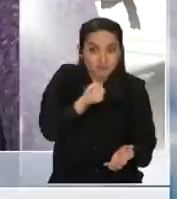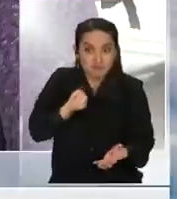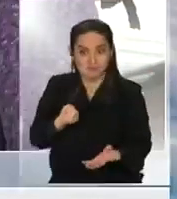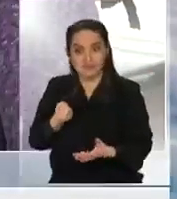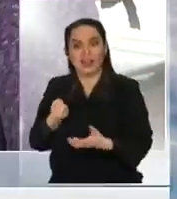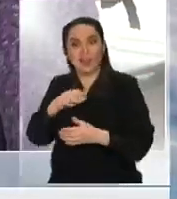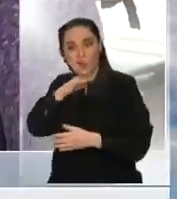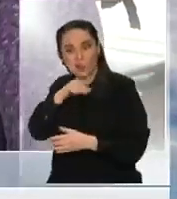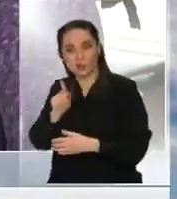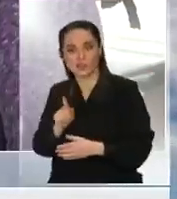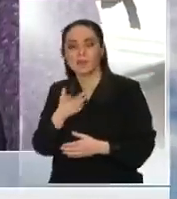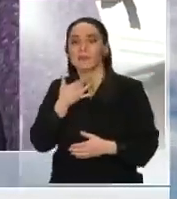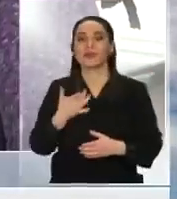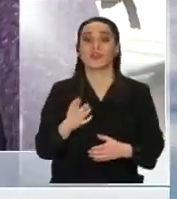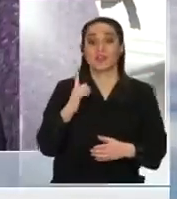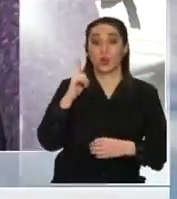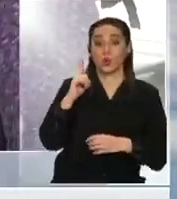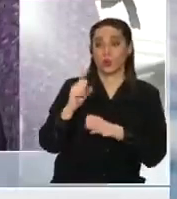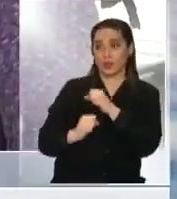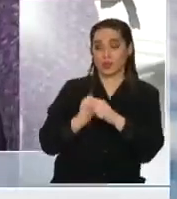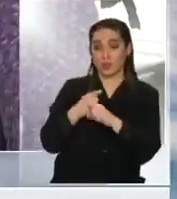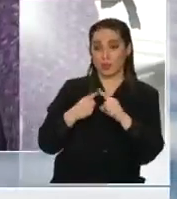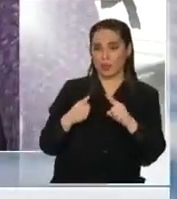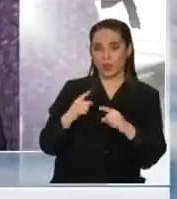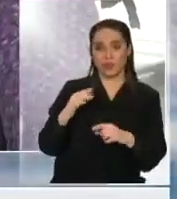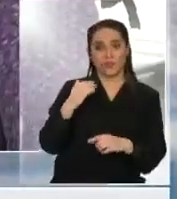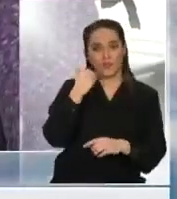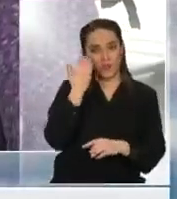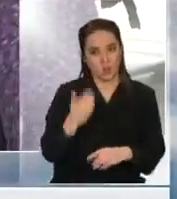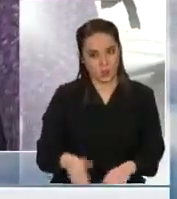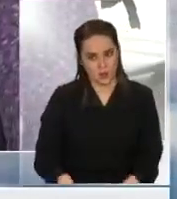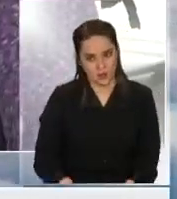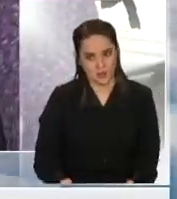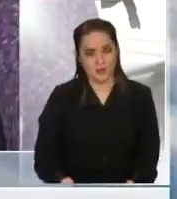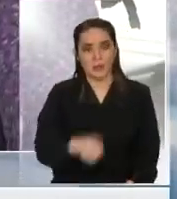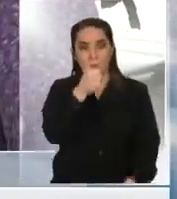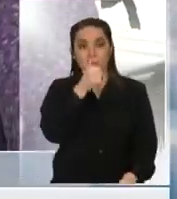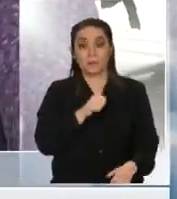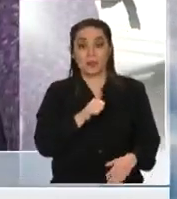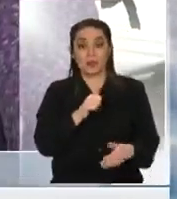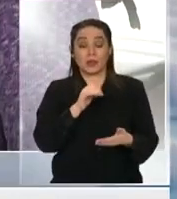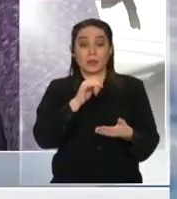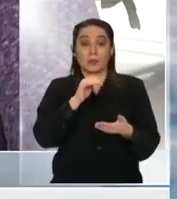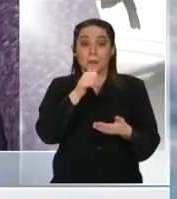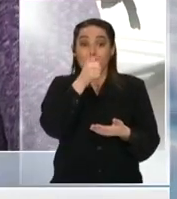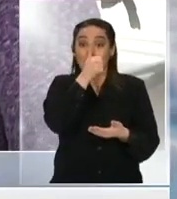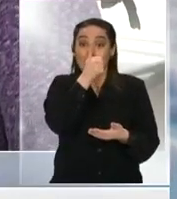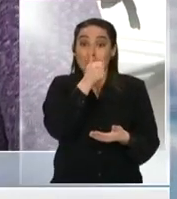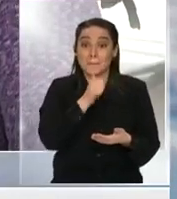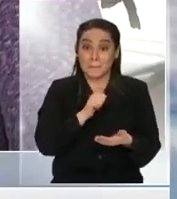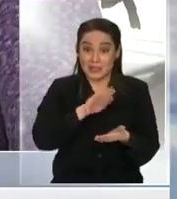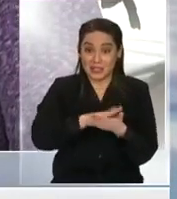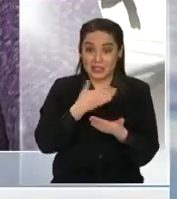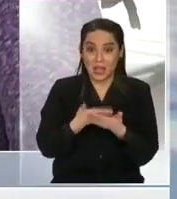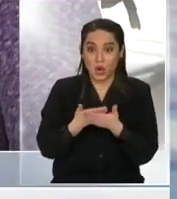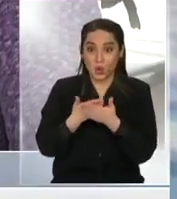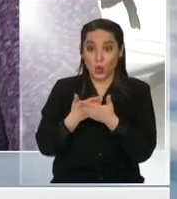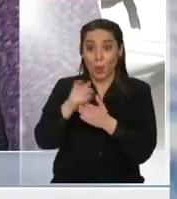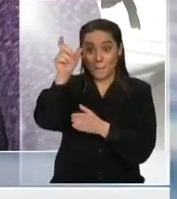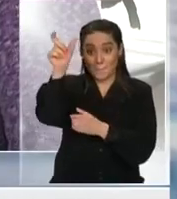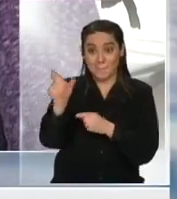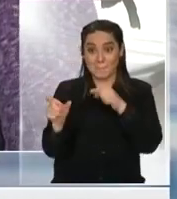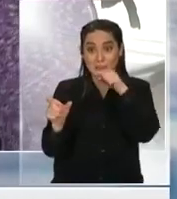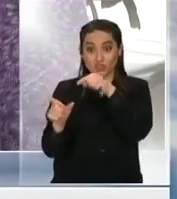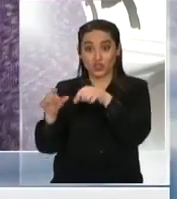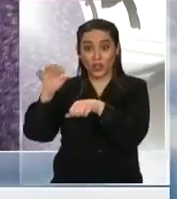sido este último año y medio ha sido vergonzoso tú sabes que a las ISAPRES no le hacen trazabilidad ni seguimiento a sus pacientes se lo hacemos nosotros en la salud